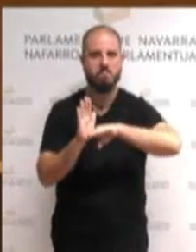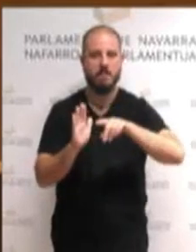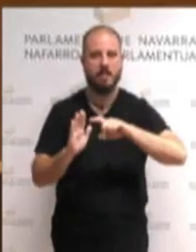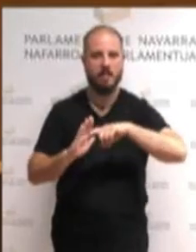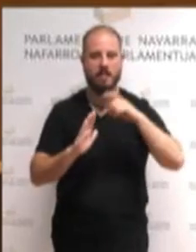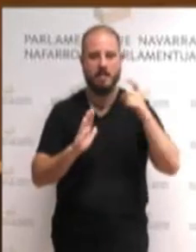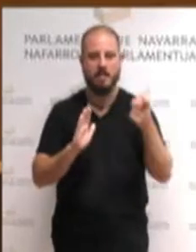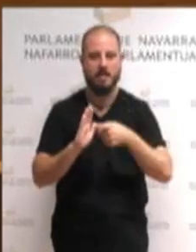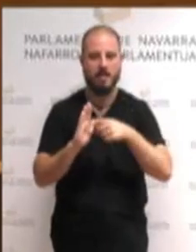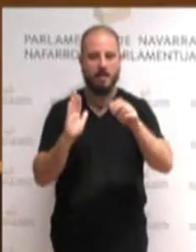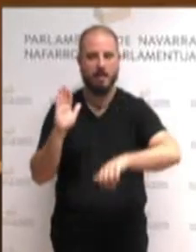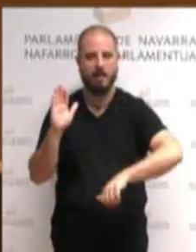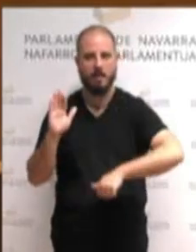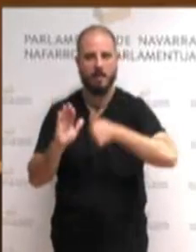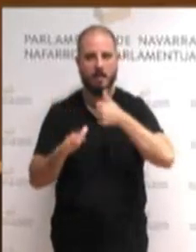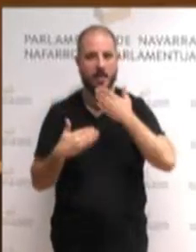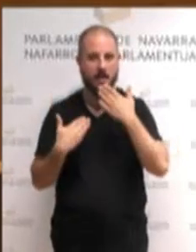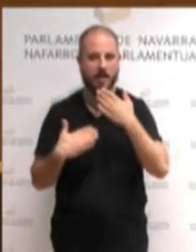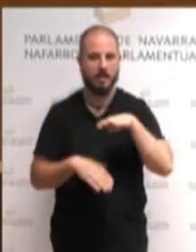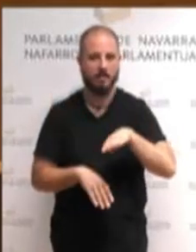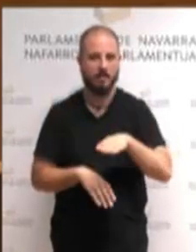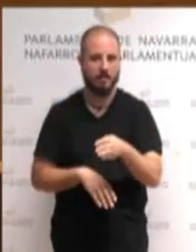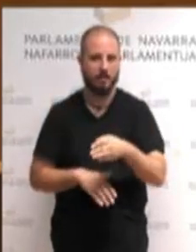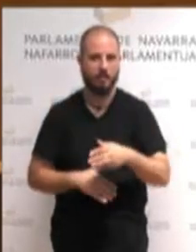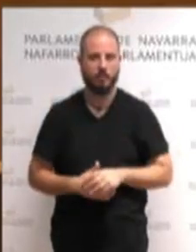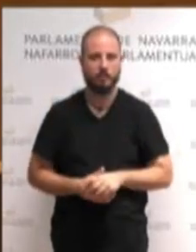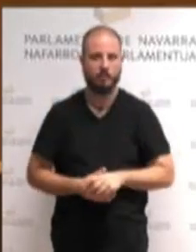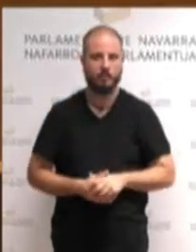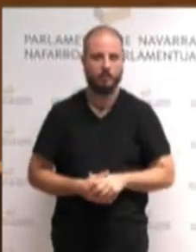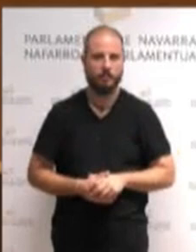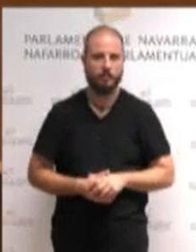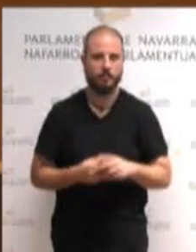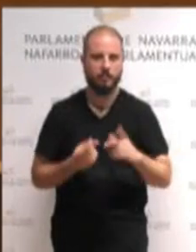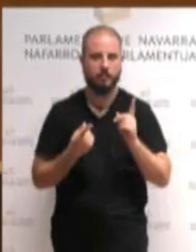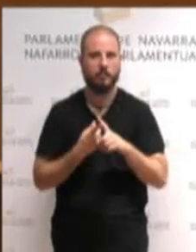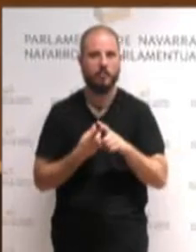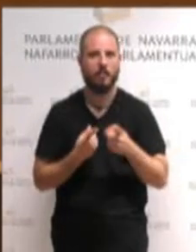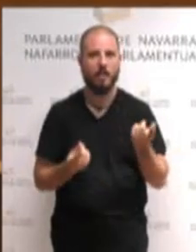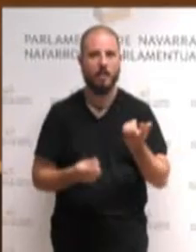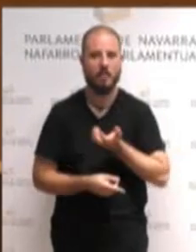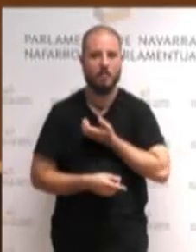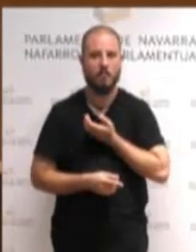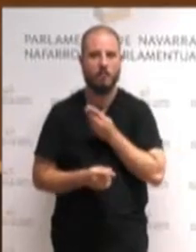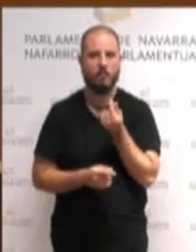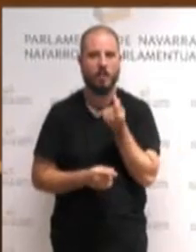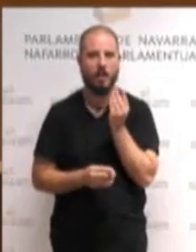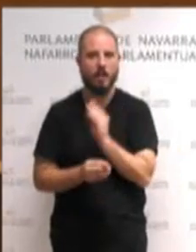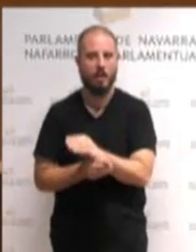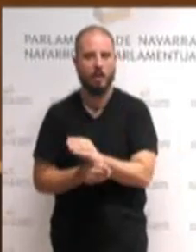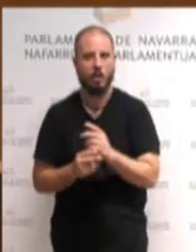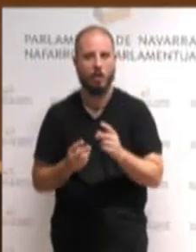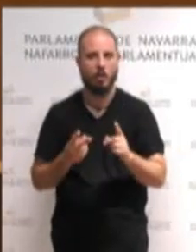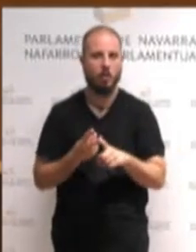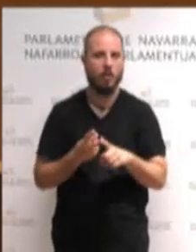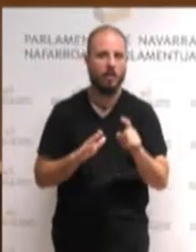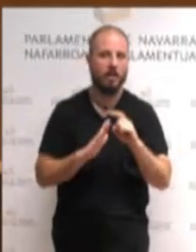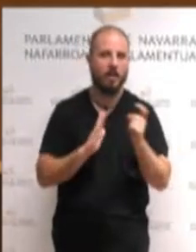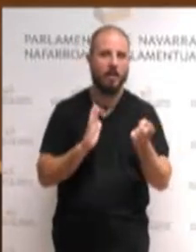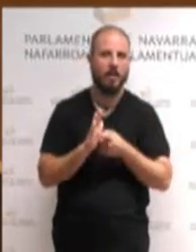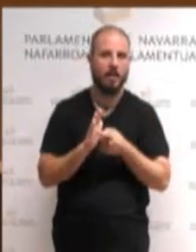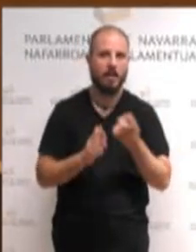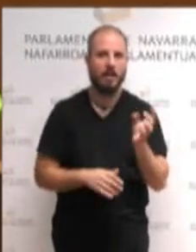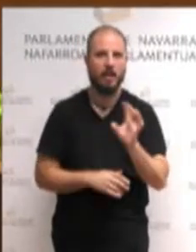finanziatzioari buruzko legea, aldaketa klimatikoari aurre egiteko legea, etxe bizitza legea,